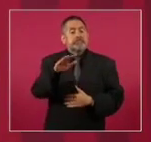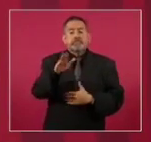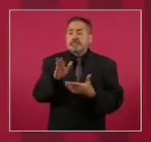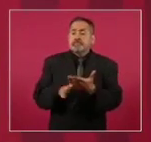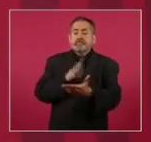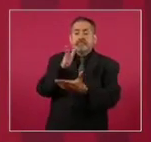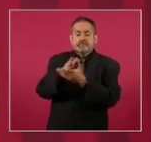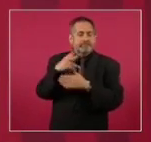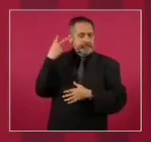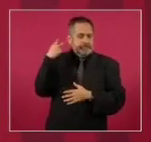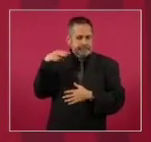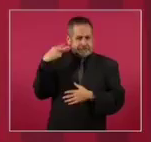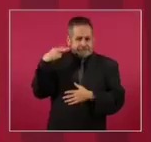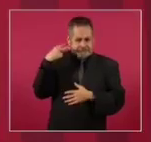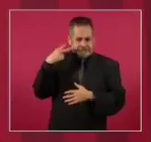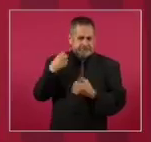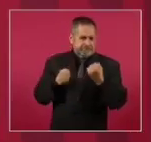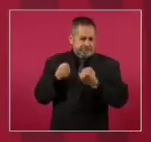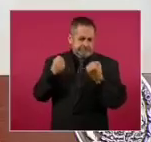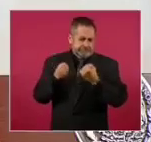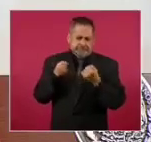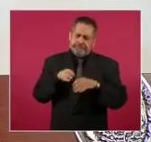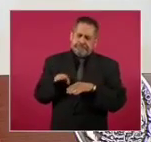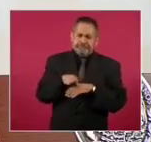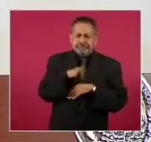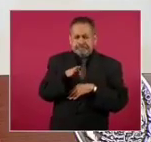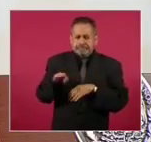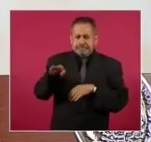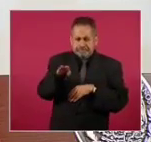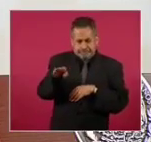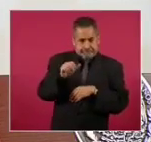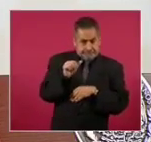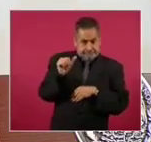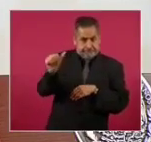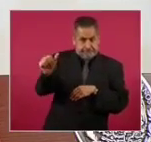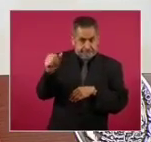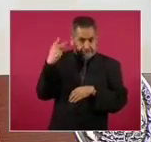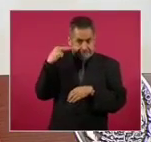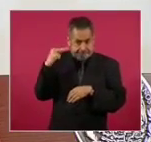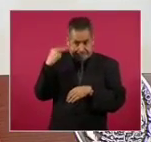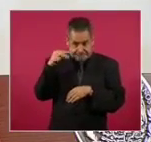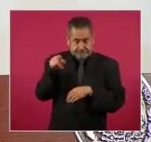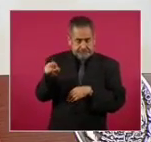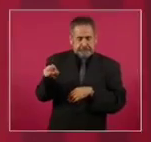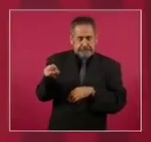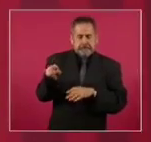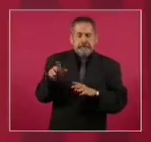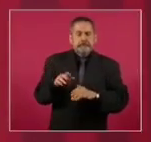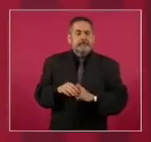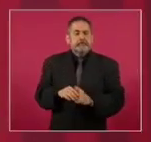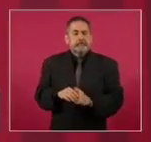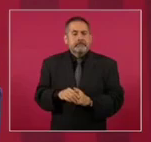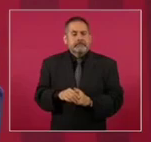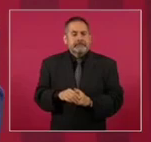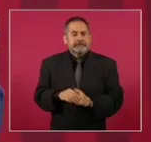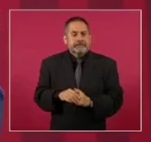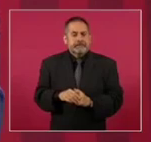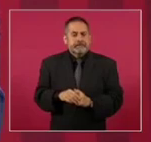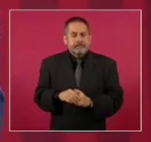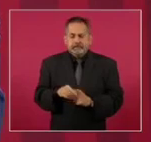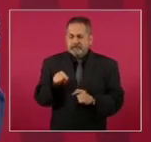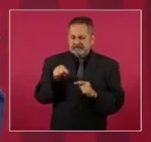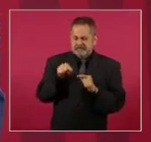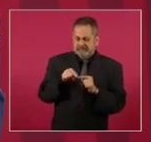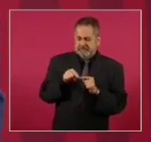Veracruz por carretera, desde San